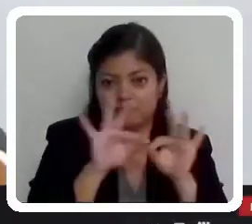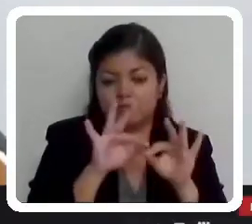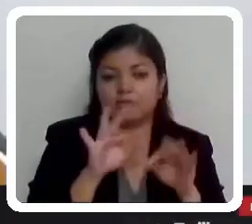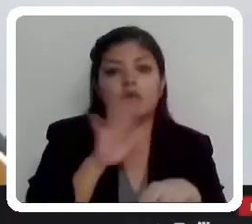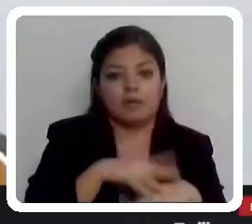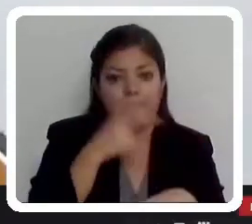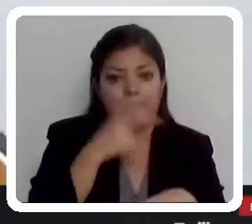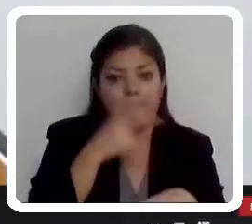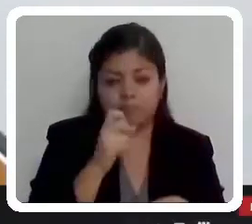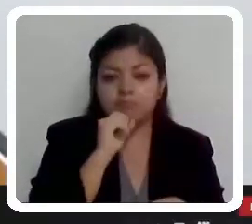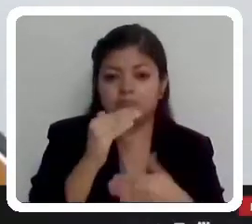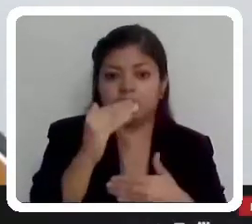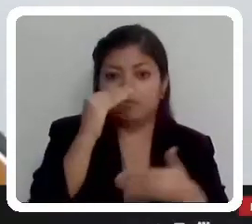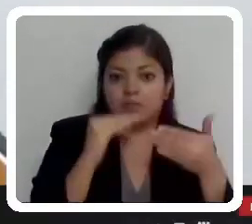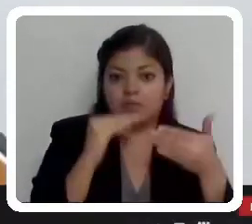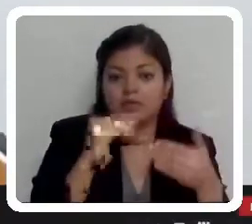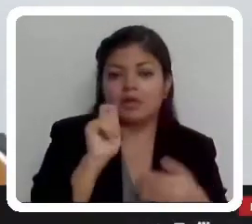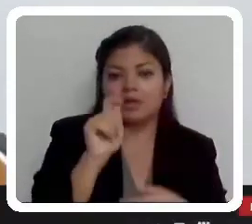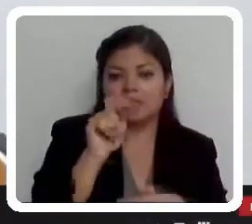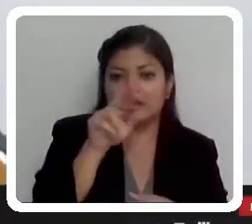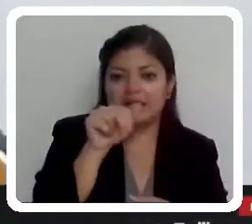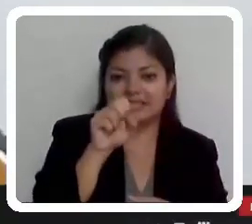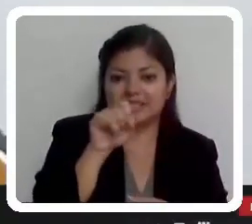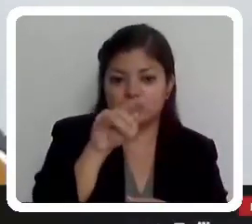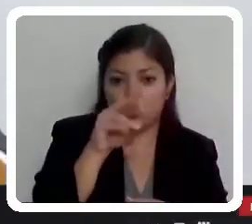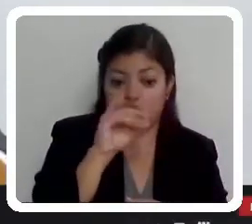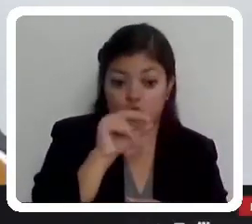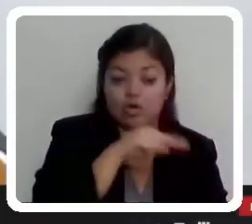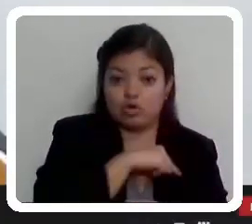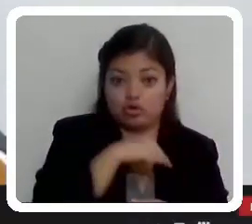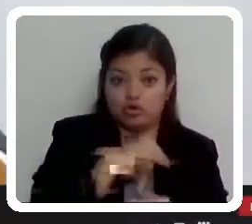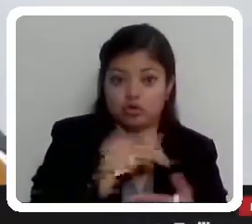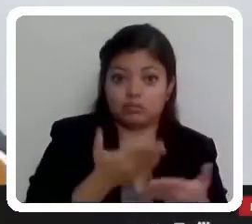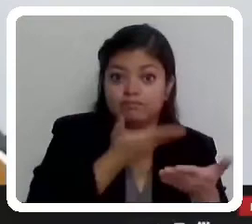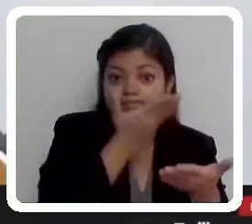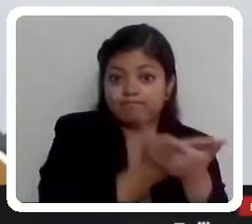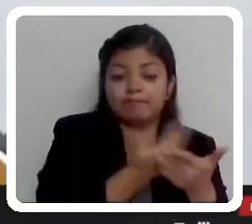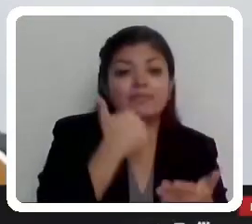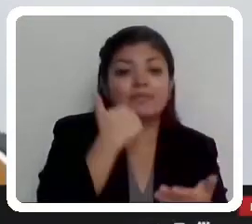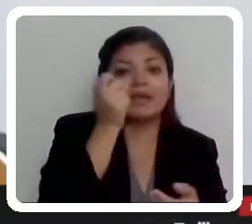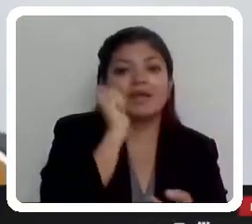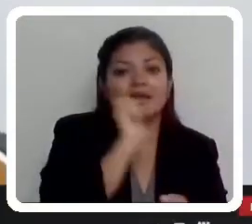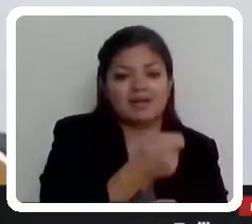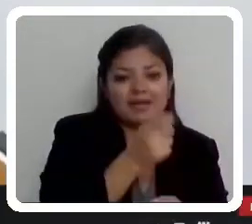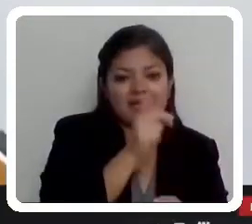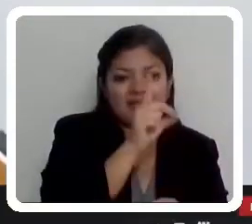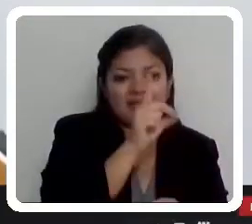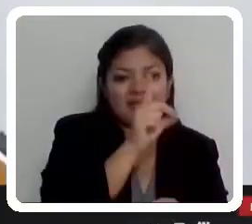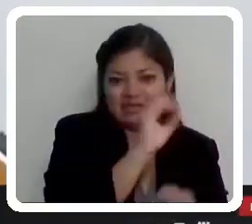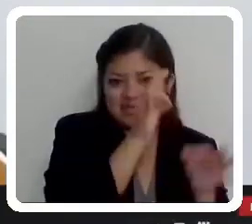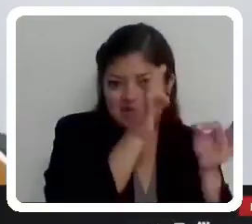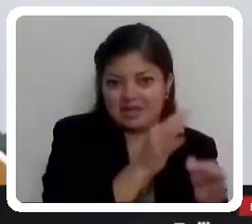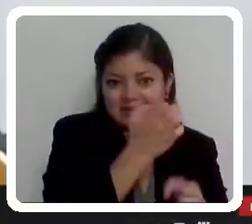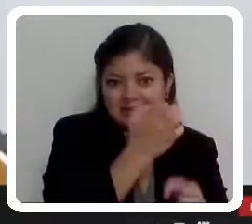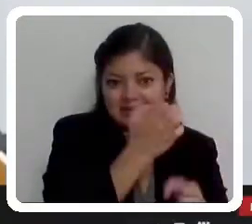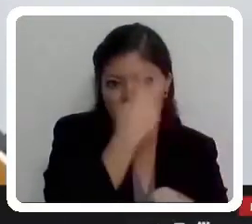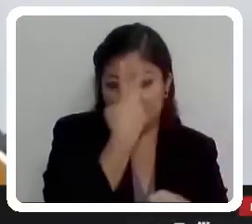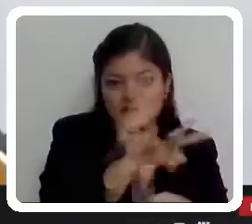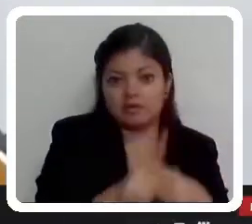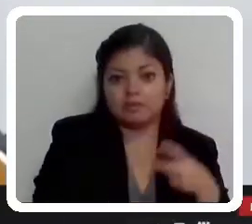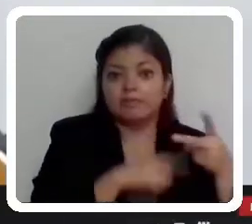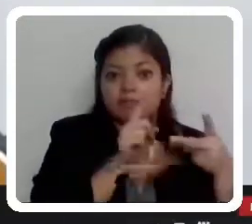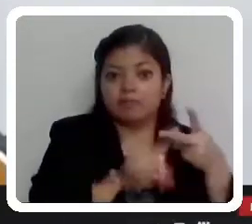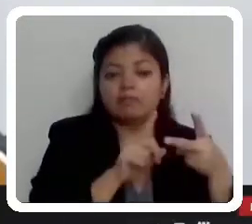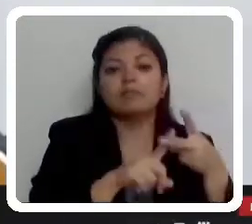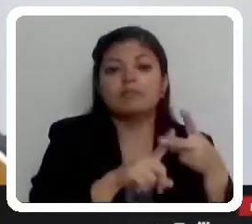en transitorios, primero, publiques el presente decreto en el periodo oficial Gaceta de Gobierno del Estado de México. Segundo, el presente decreto